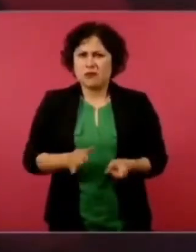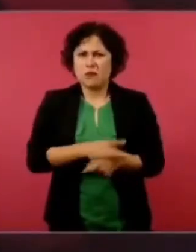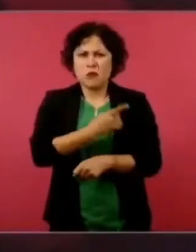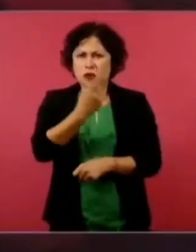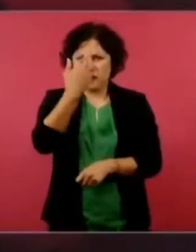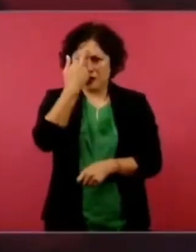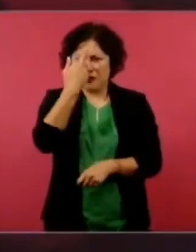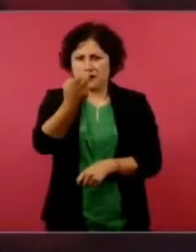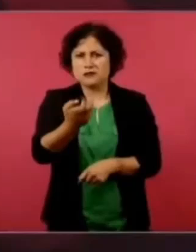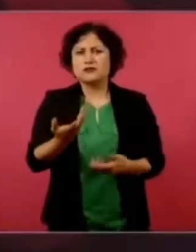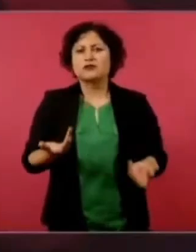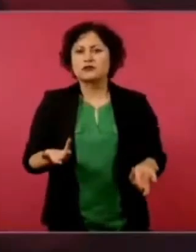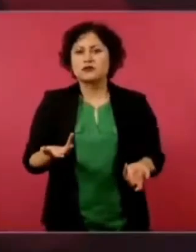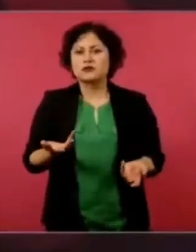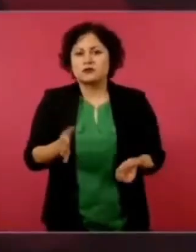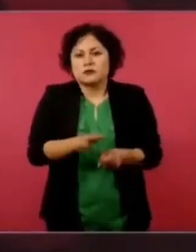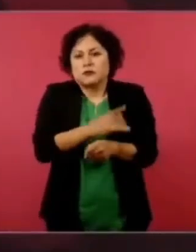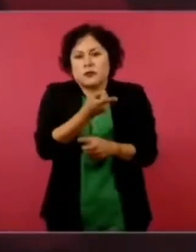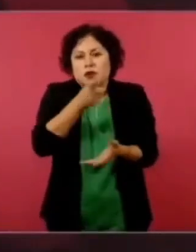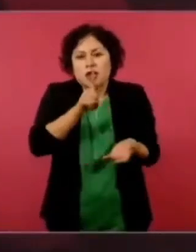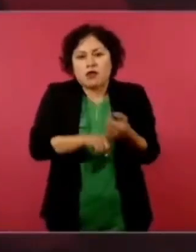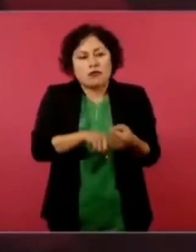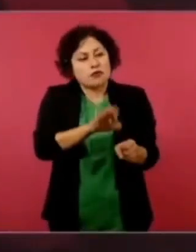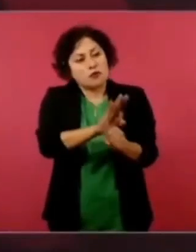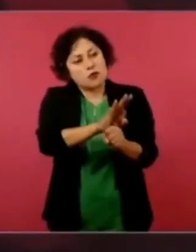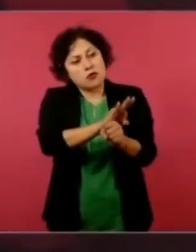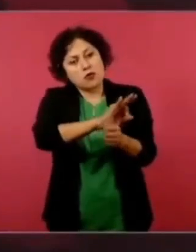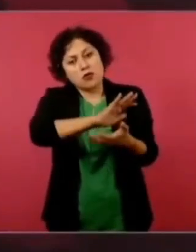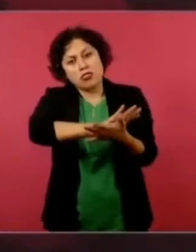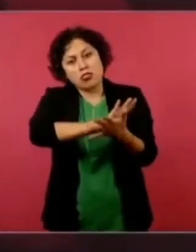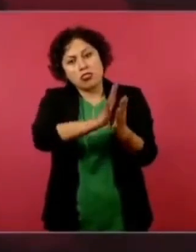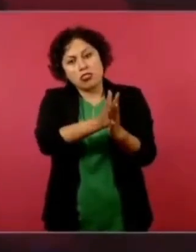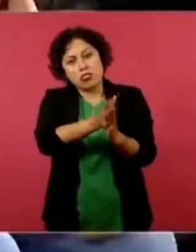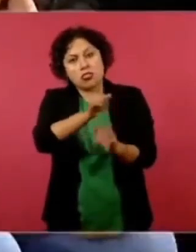Pues sólo con la complicidad con las autoridades.